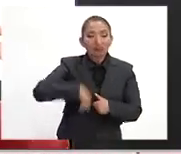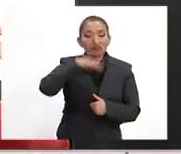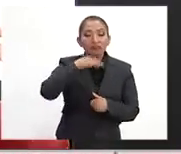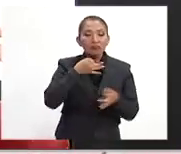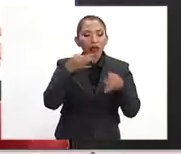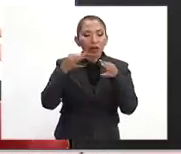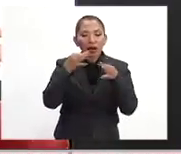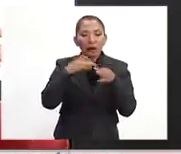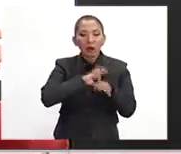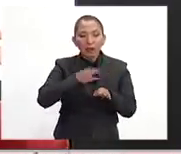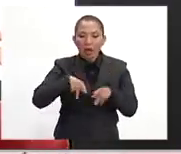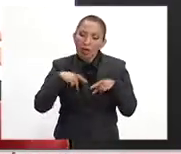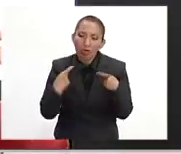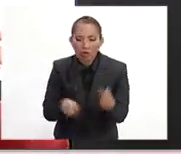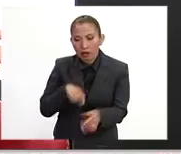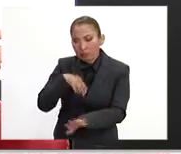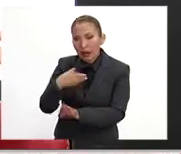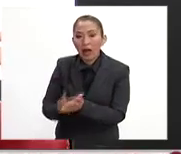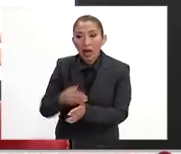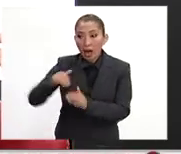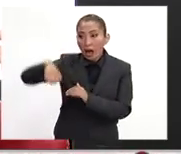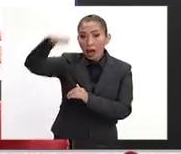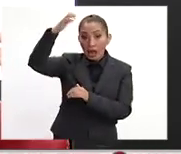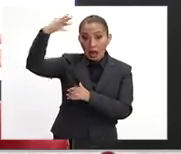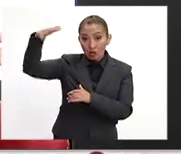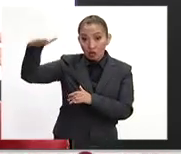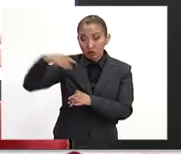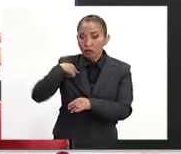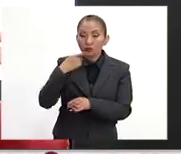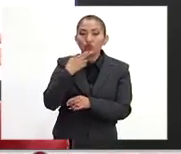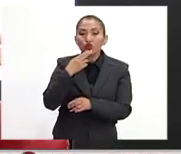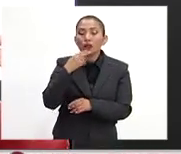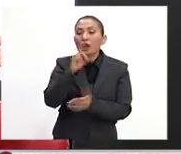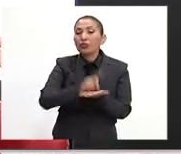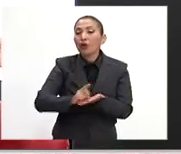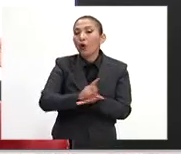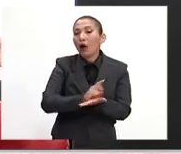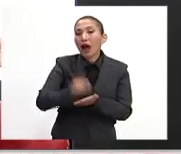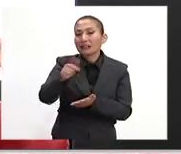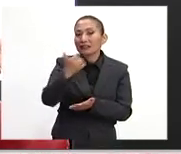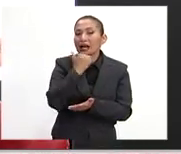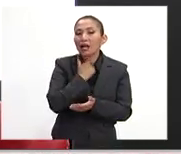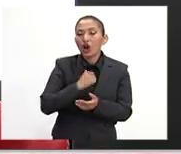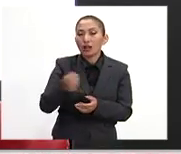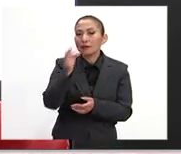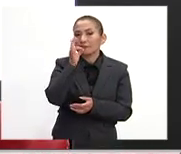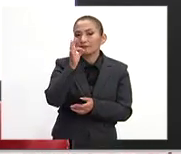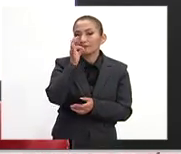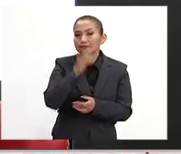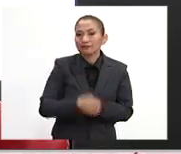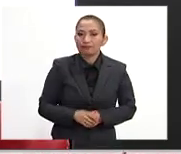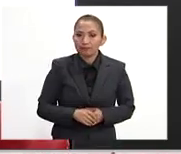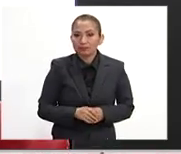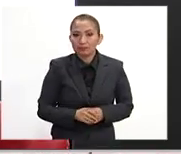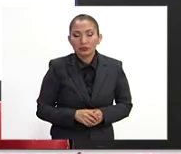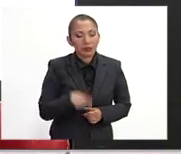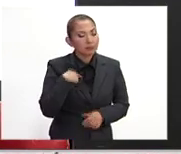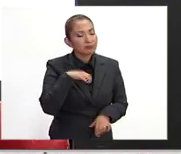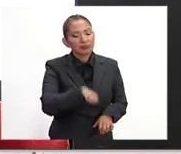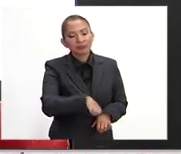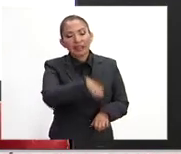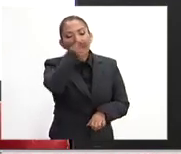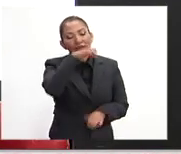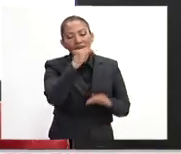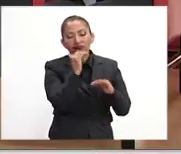eleva la vulnerabilidad para que de adultos tengan consumo de sustancias, principalmente alcohol y marihuana. ¿Cuál es la edad